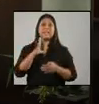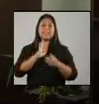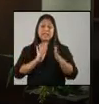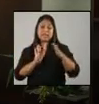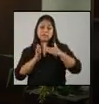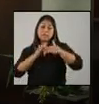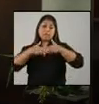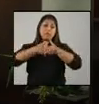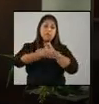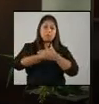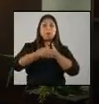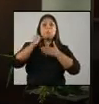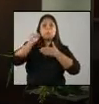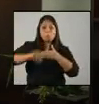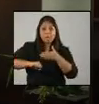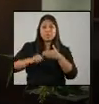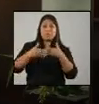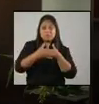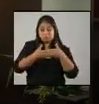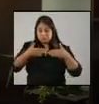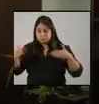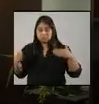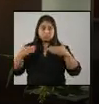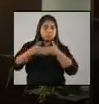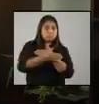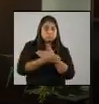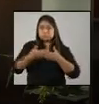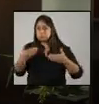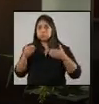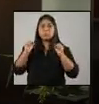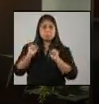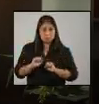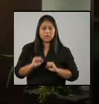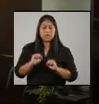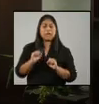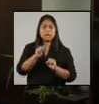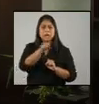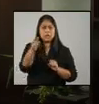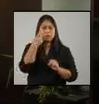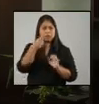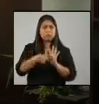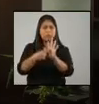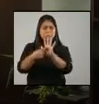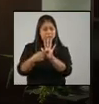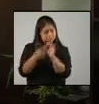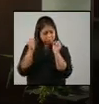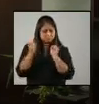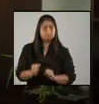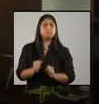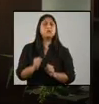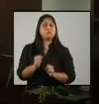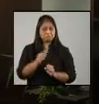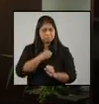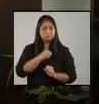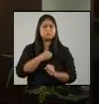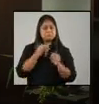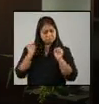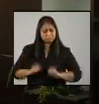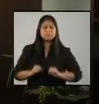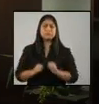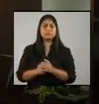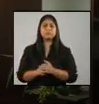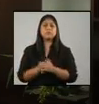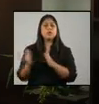intercambiables, con lo cual demuestra que cuando se quiere, se puede. Al principio,